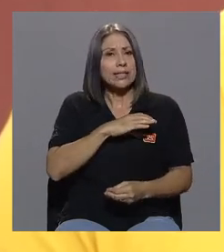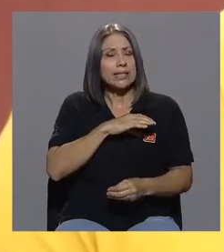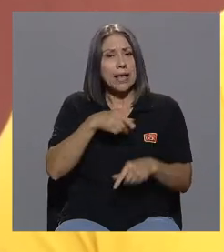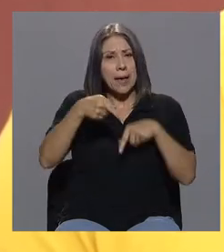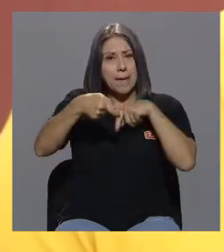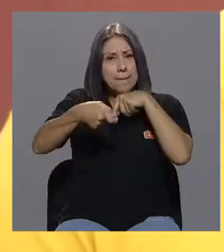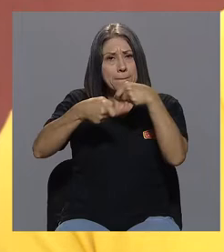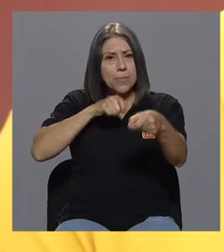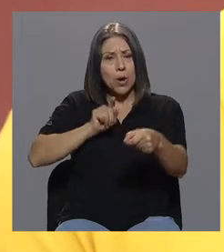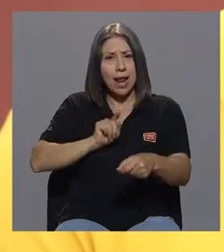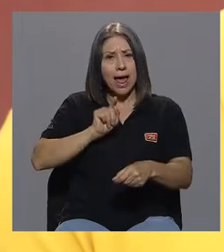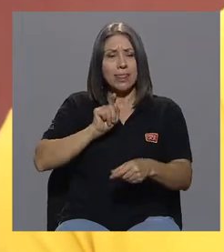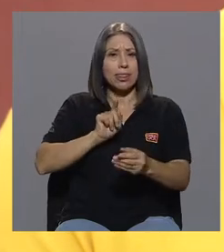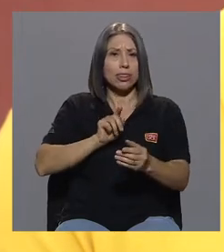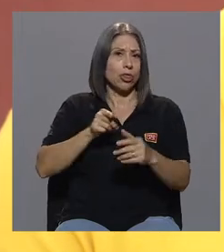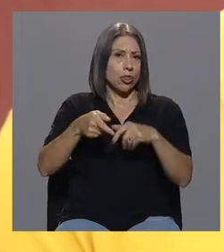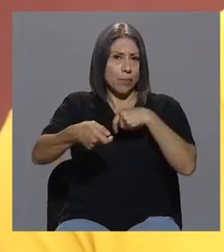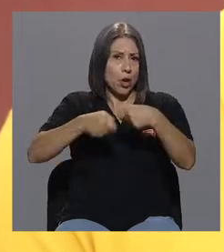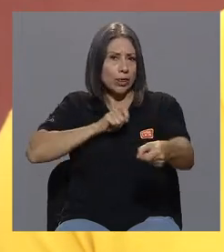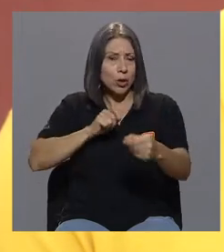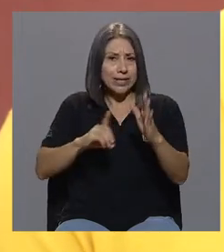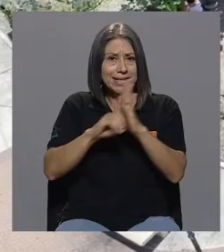derechos humanos. Absolutamente.